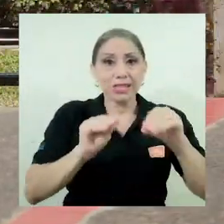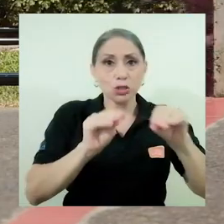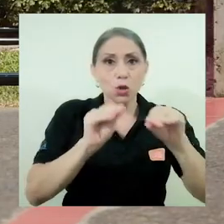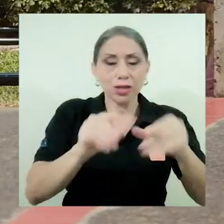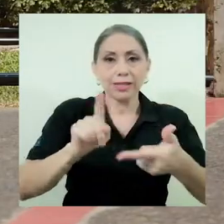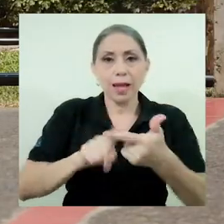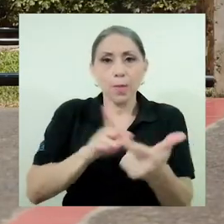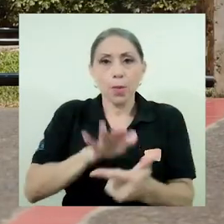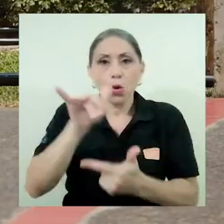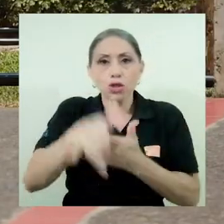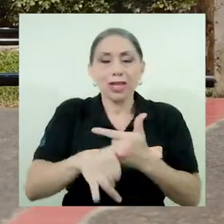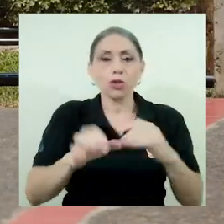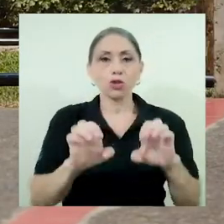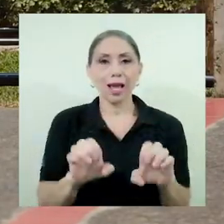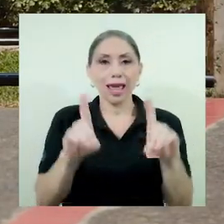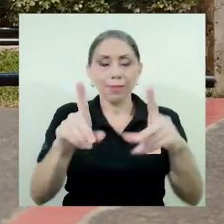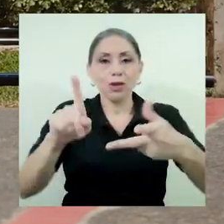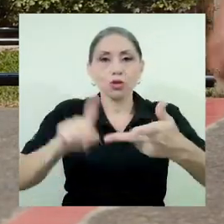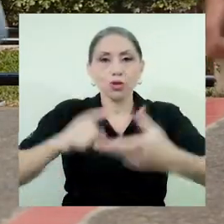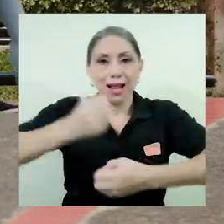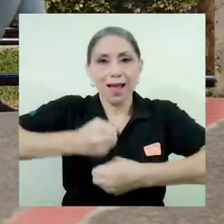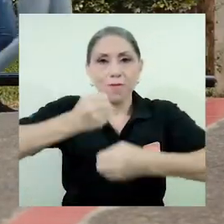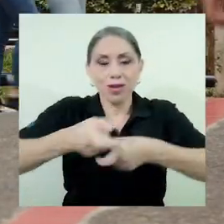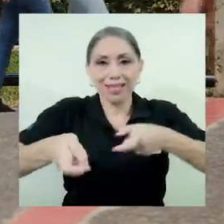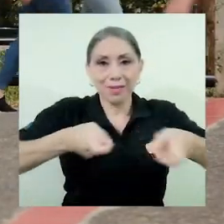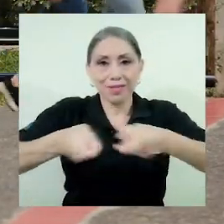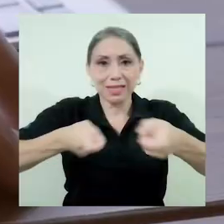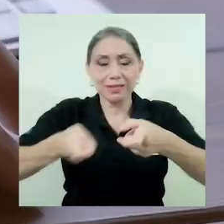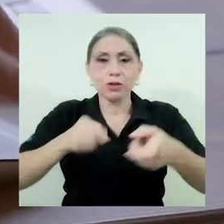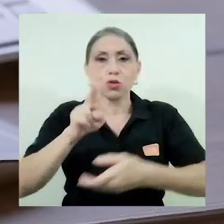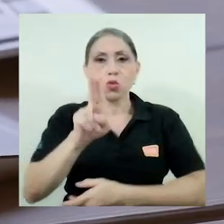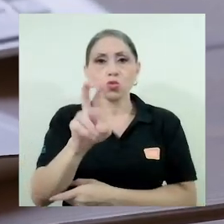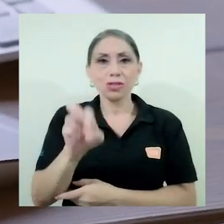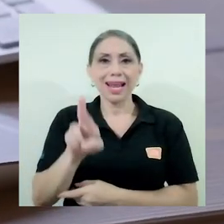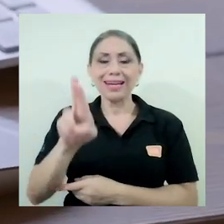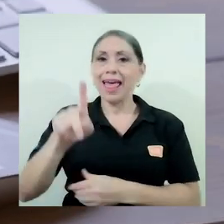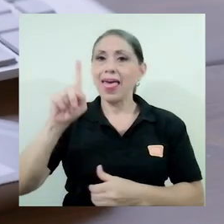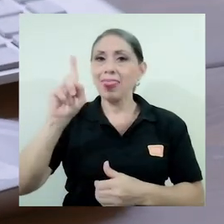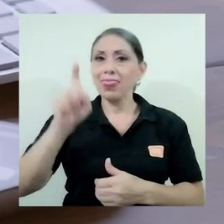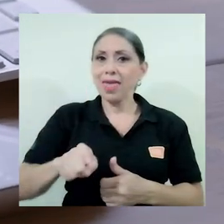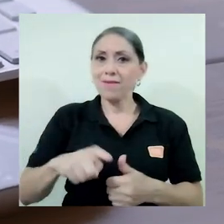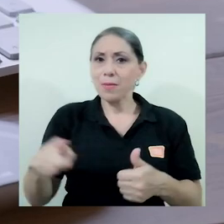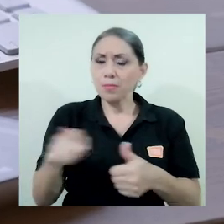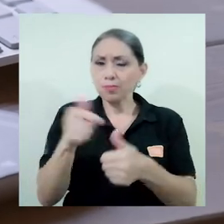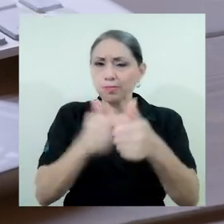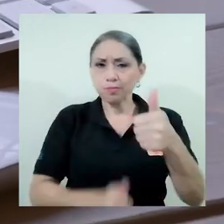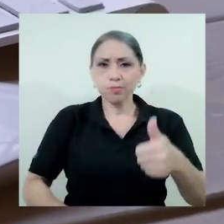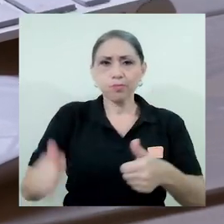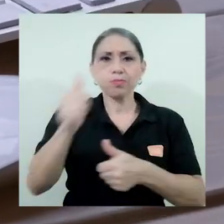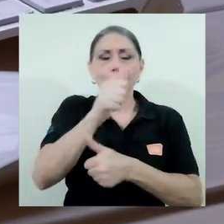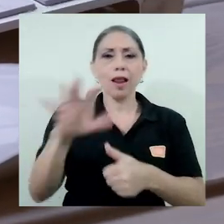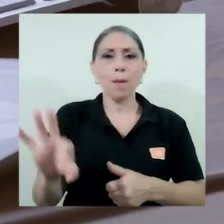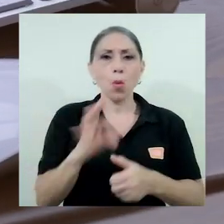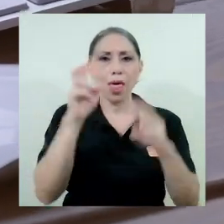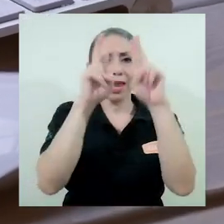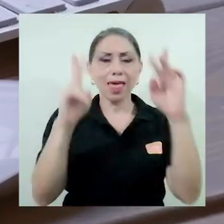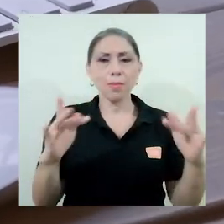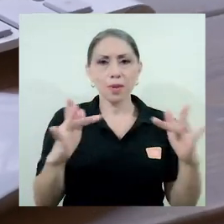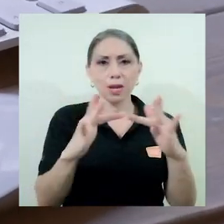académicos y las labores administrativas de la UCR deberán privilegiar la modalidad virtual.